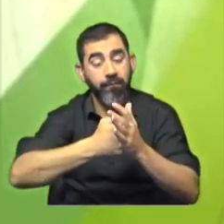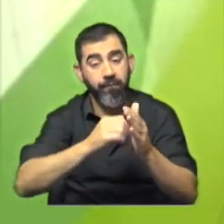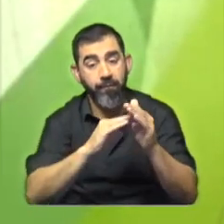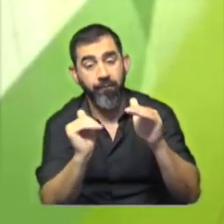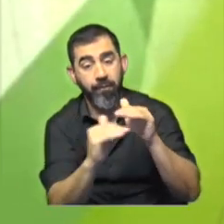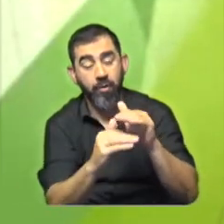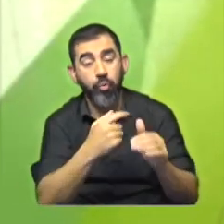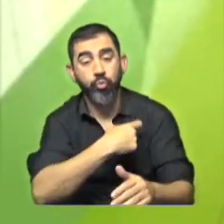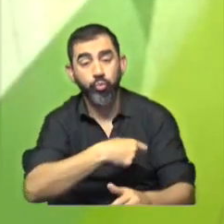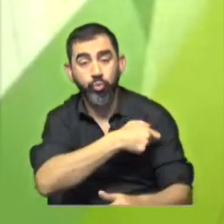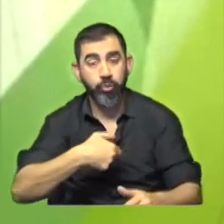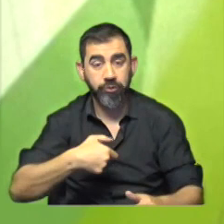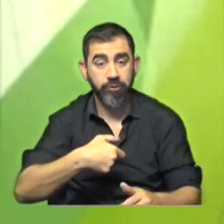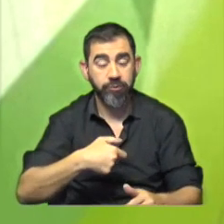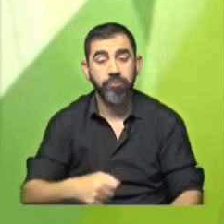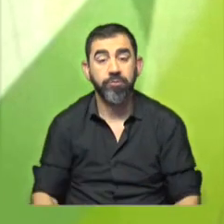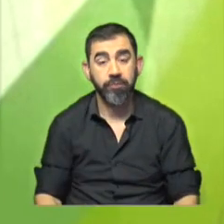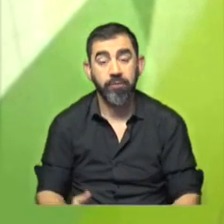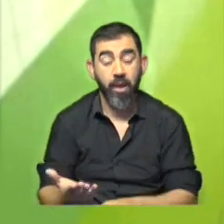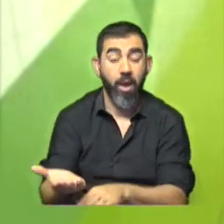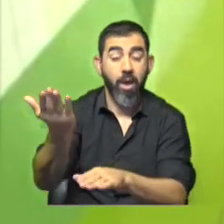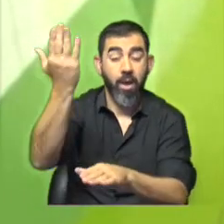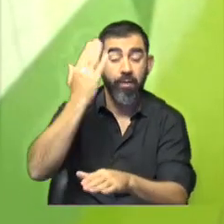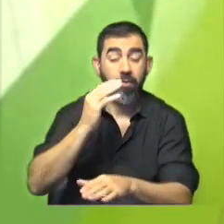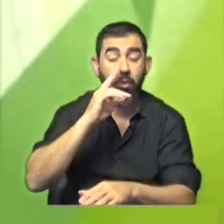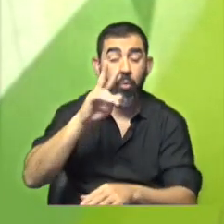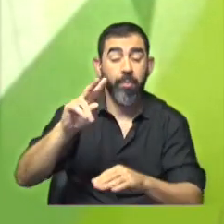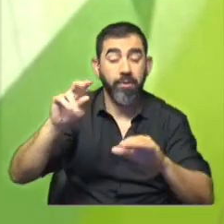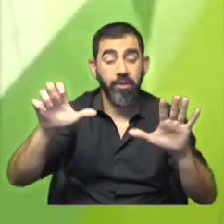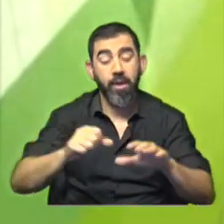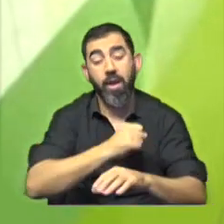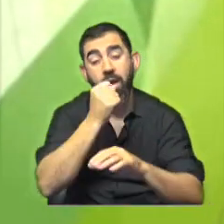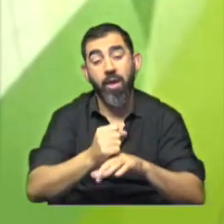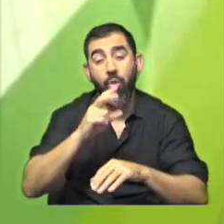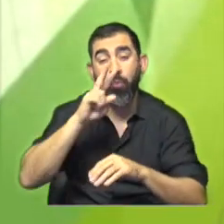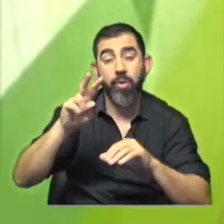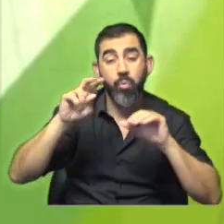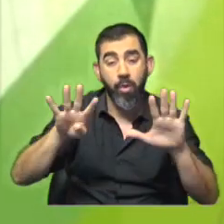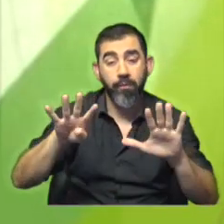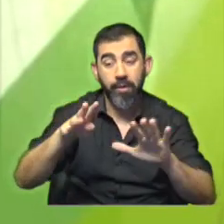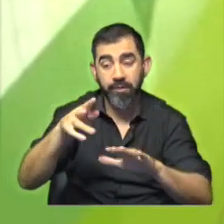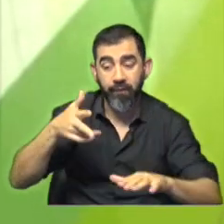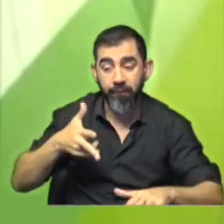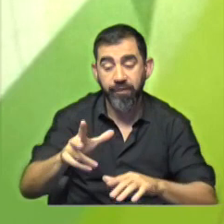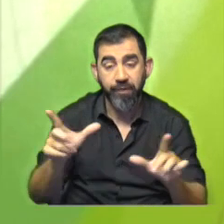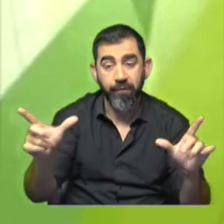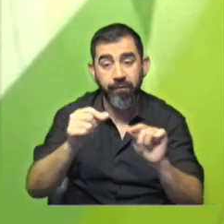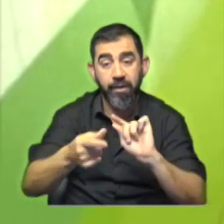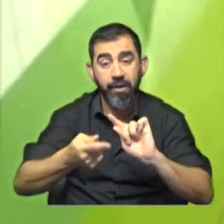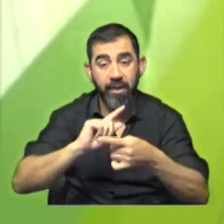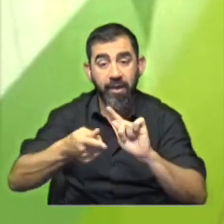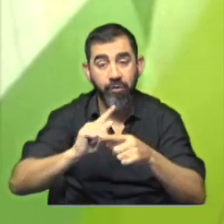ésta tenía en Suiza, algo que en esa época, del 2006 al 2009, fecha en que terminó la relación con